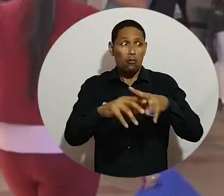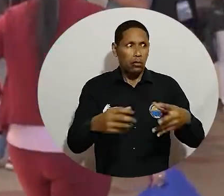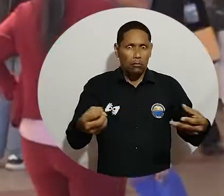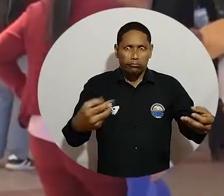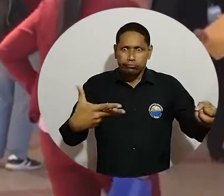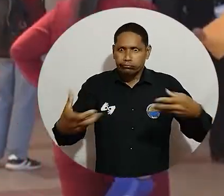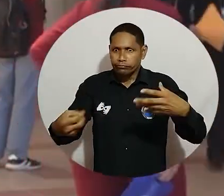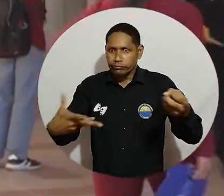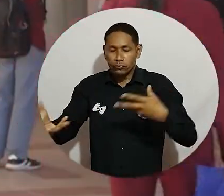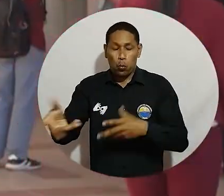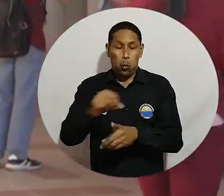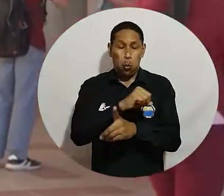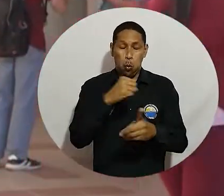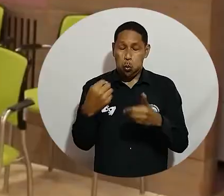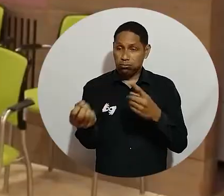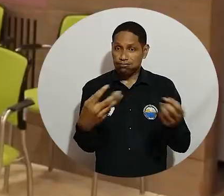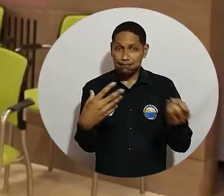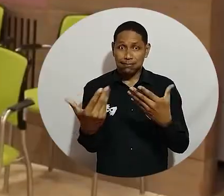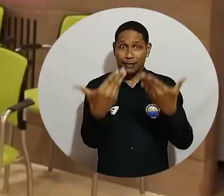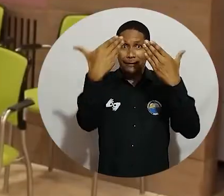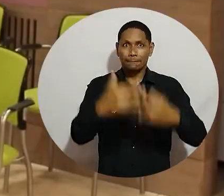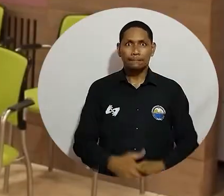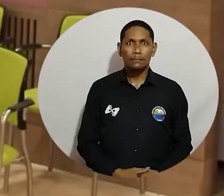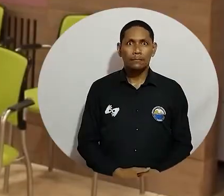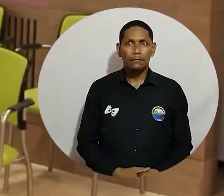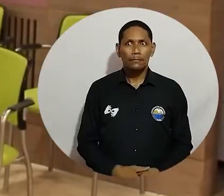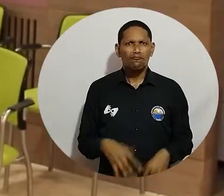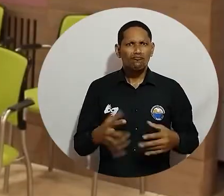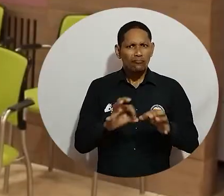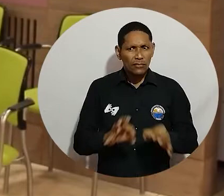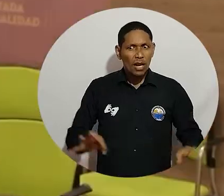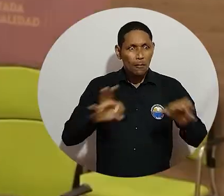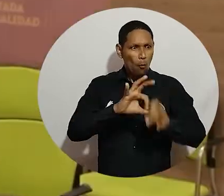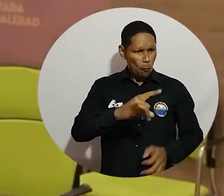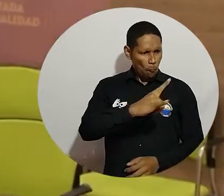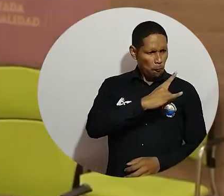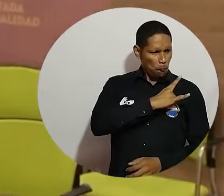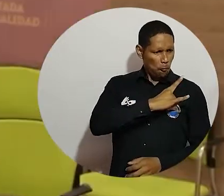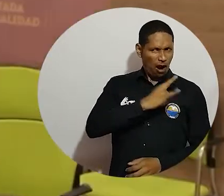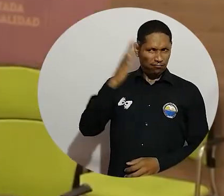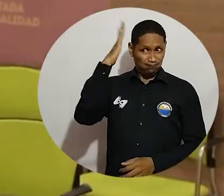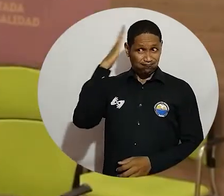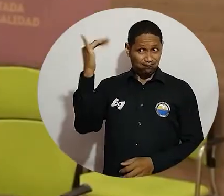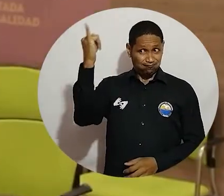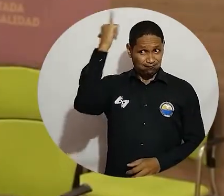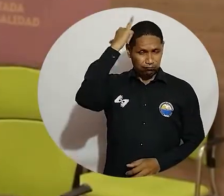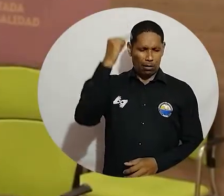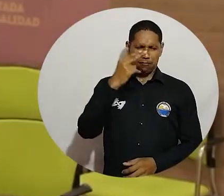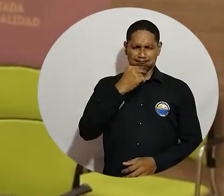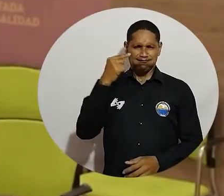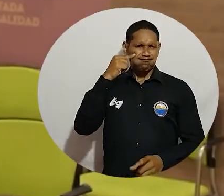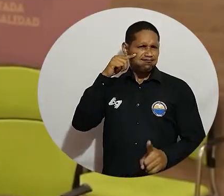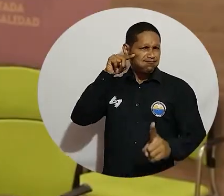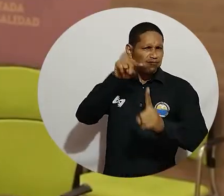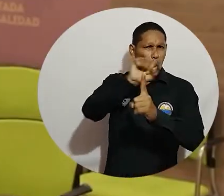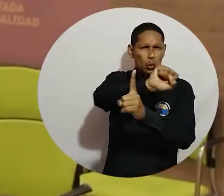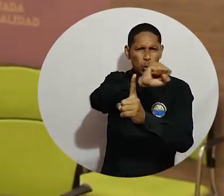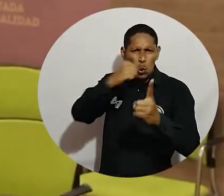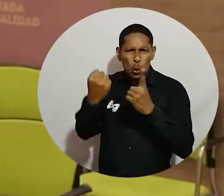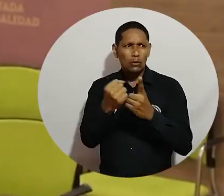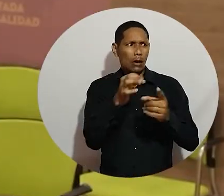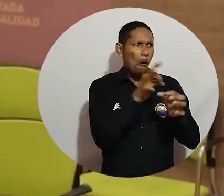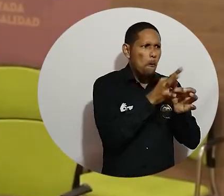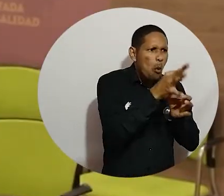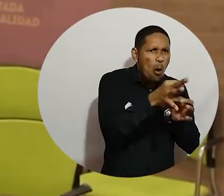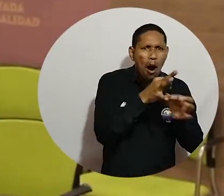que tienen mucho que enseñarnos como sociedad. Creo que ese es un valor que tiene la universidad, generar una academia comprometida con la sociedad, pensar